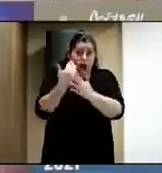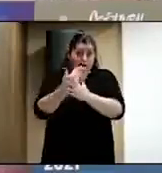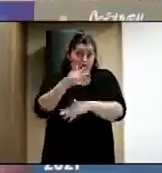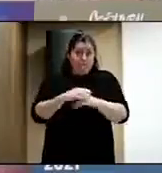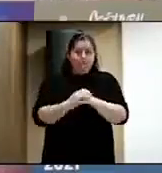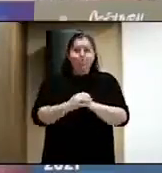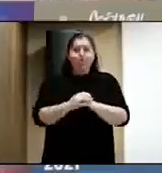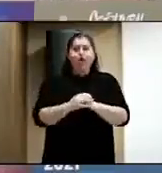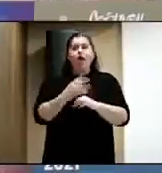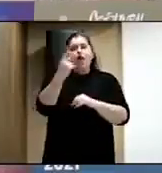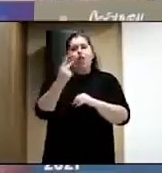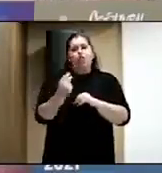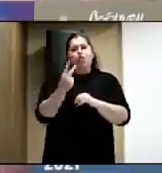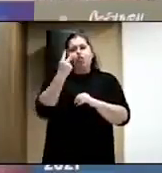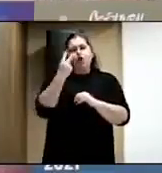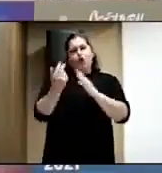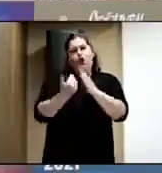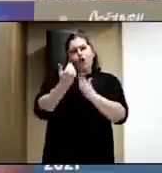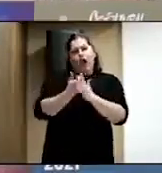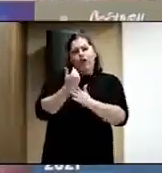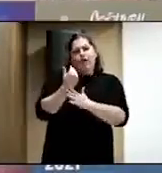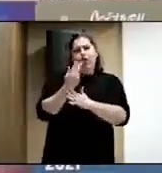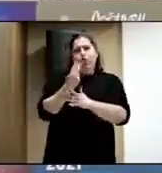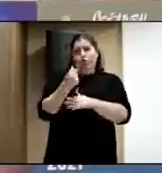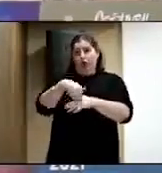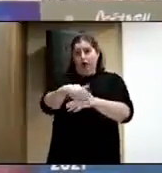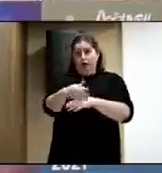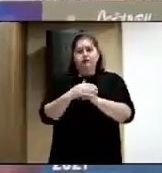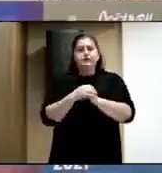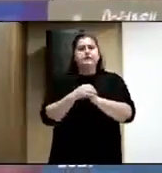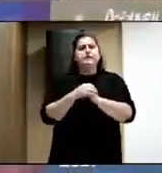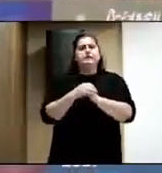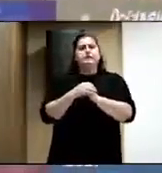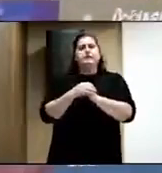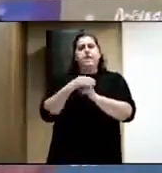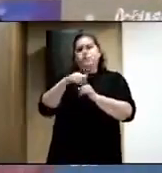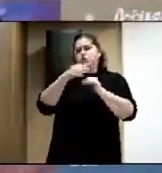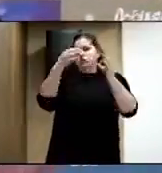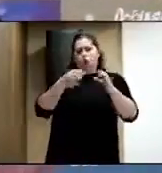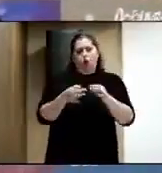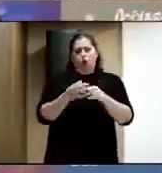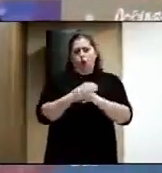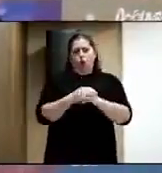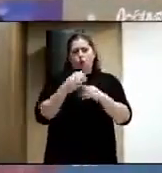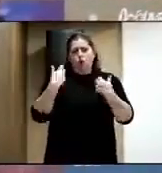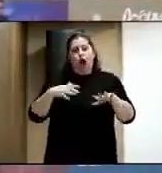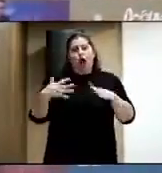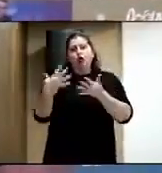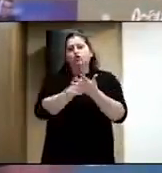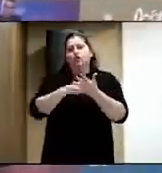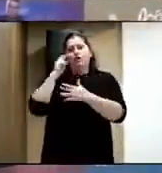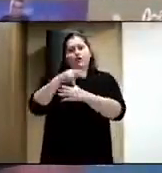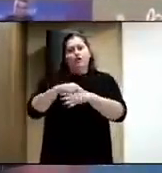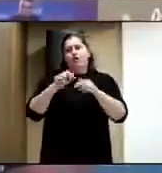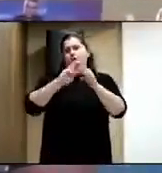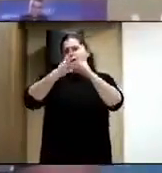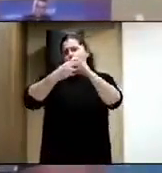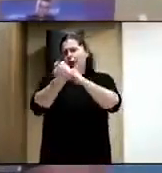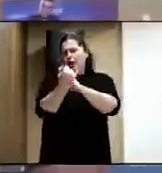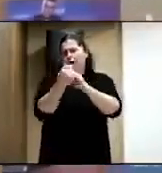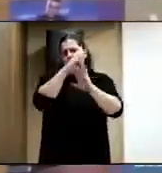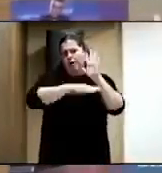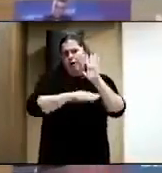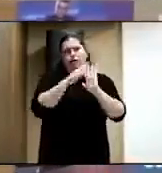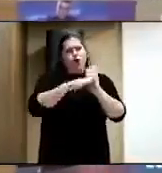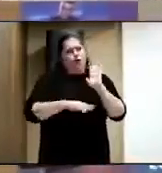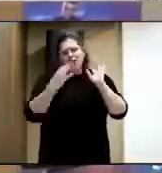a estas dos jornadas, como os decía, que tenemos por delante. Bueno, pues, seguro que todos habéis visto el programa está en la web y la mayoría, pues, le